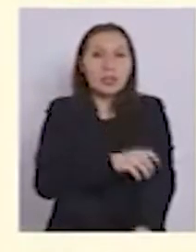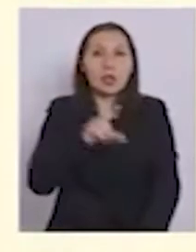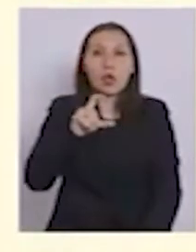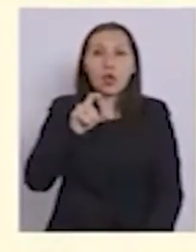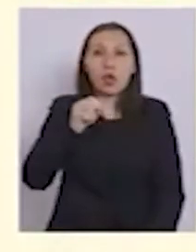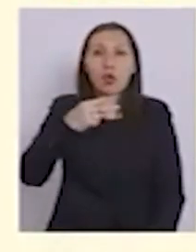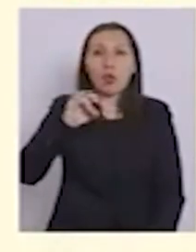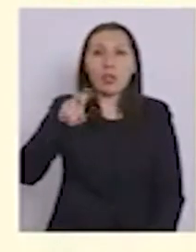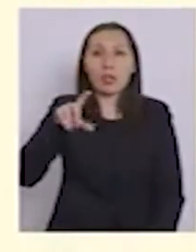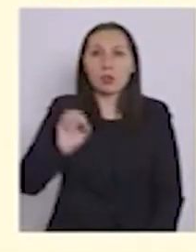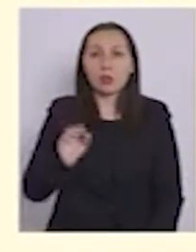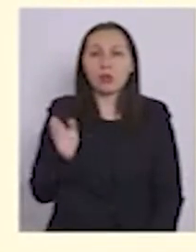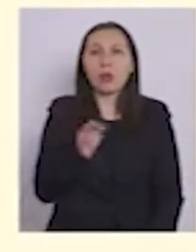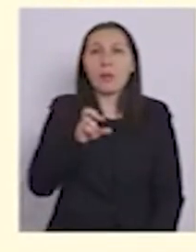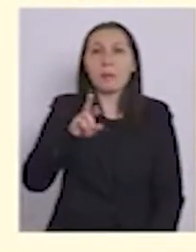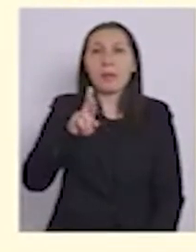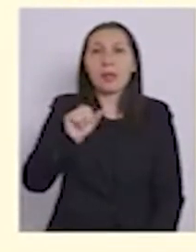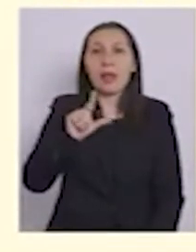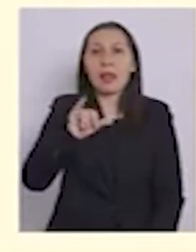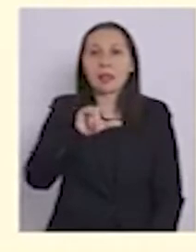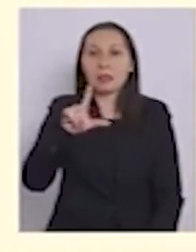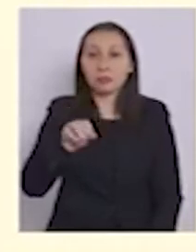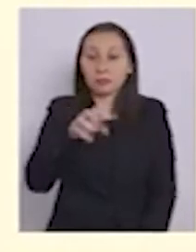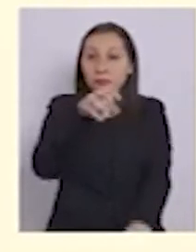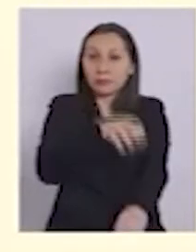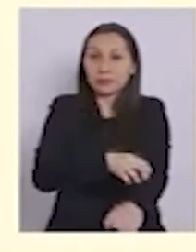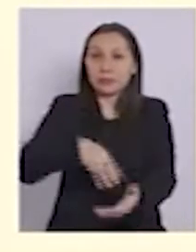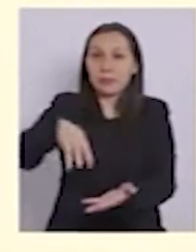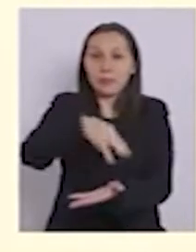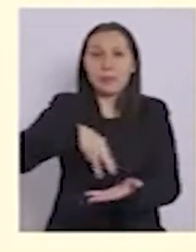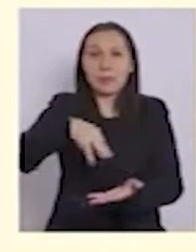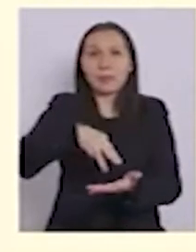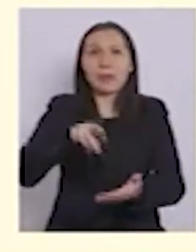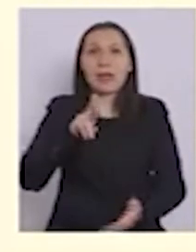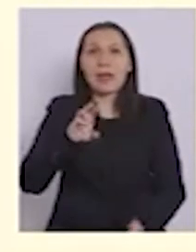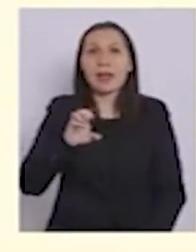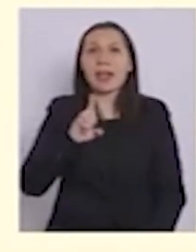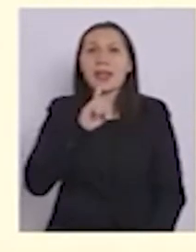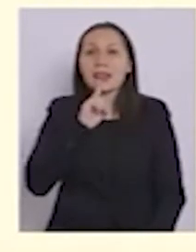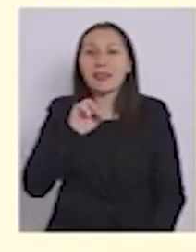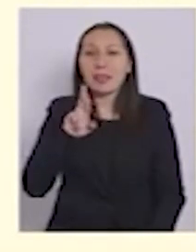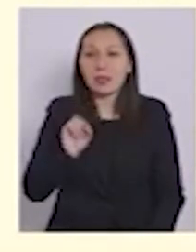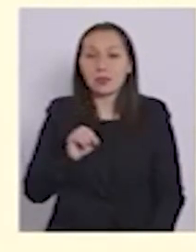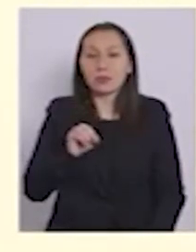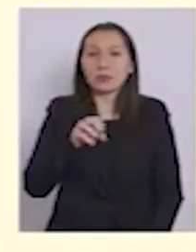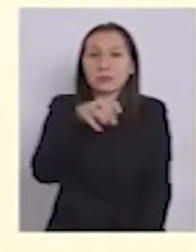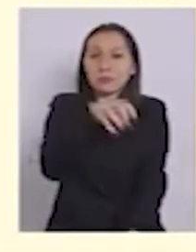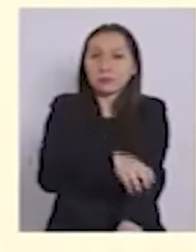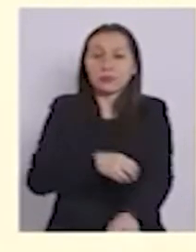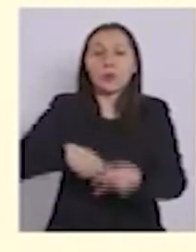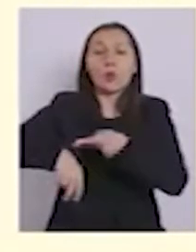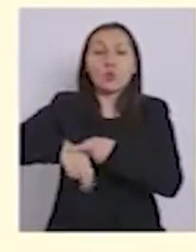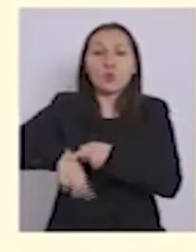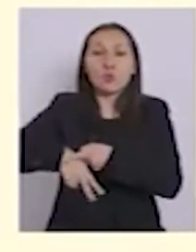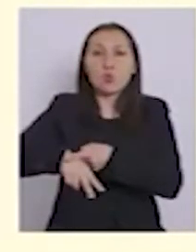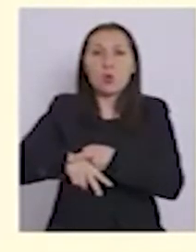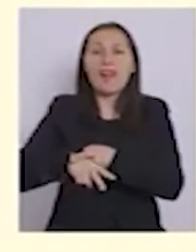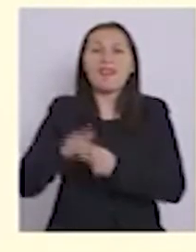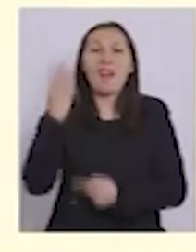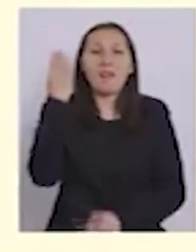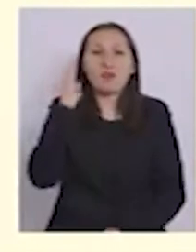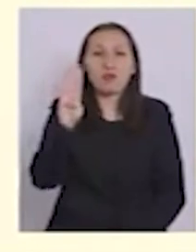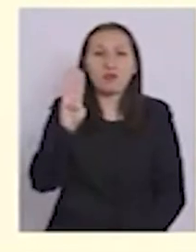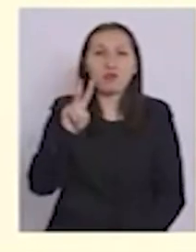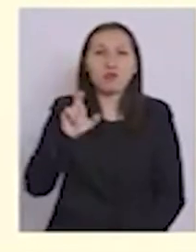Coinco y Peralillo. En la región de Maule, Retiro. En la región de Ñuble, Bulnes.